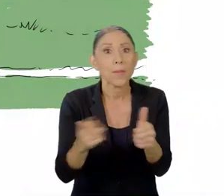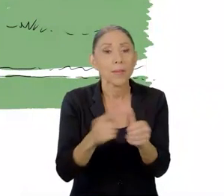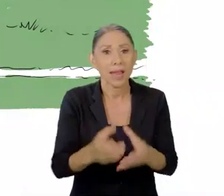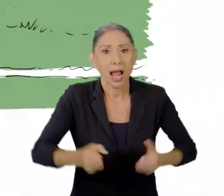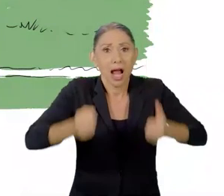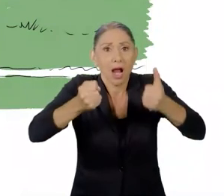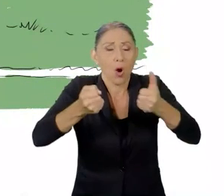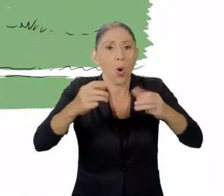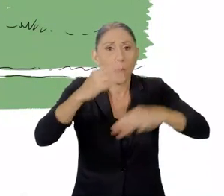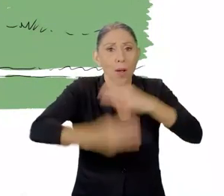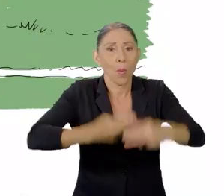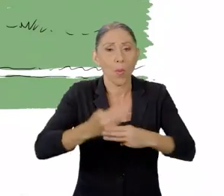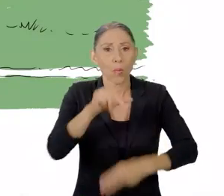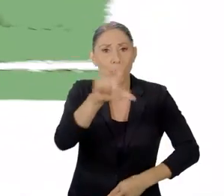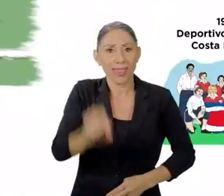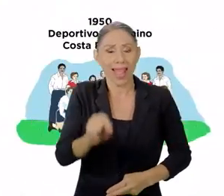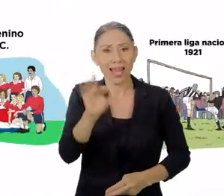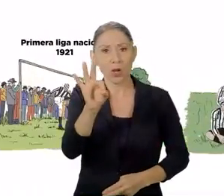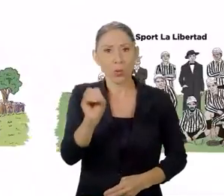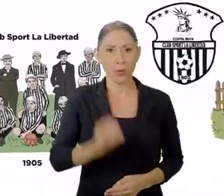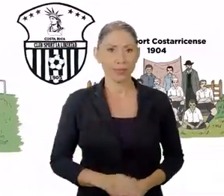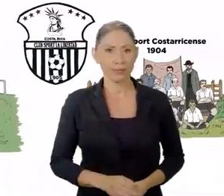Copa del Mundo Mayor en Italia 90.